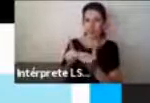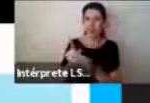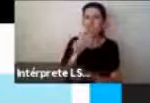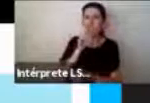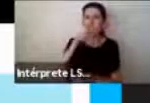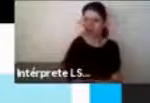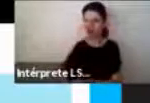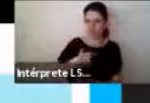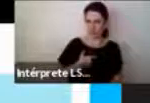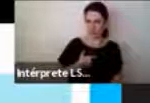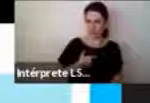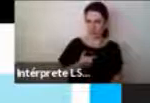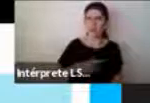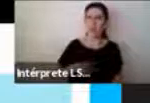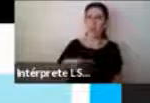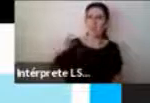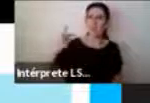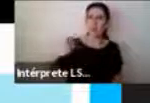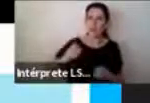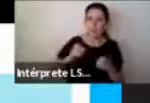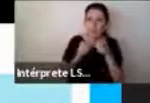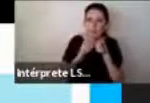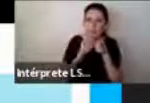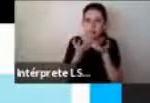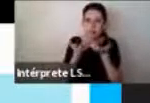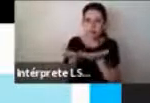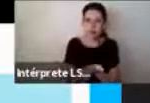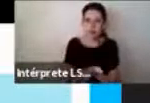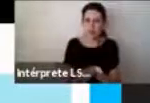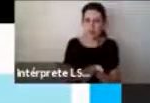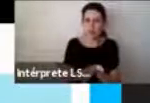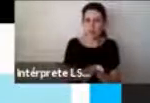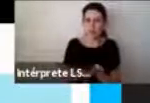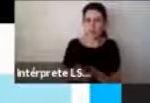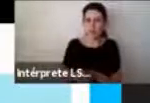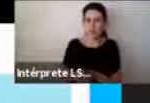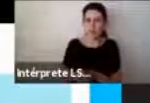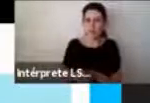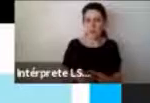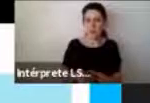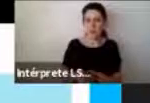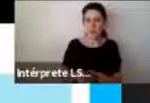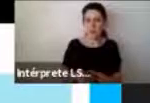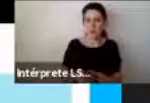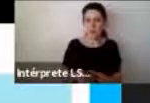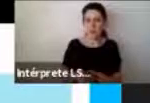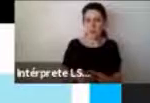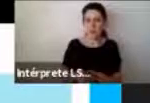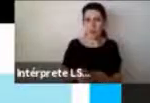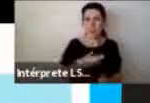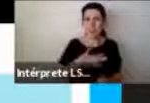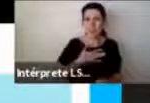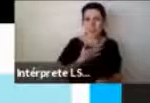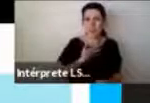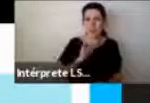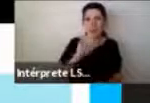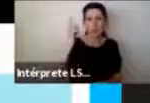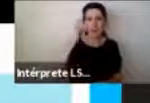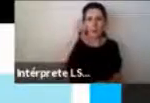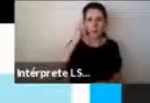expresivo. Entre que permite que se compartan los sentimientos y los pensamientos